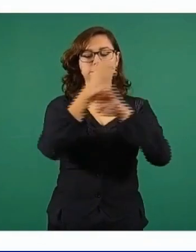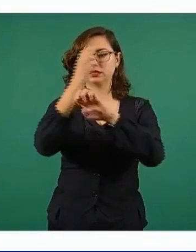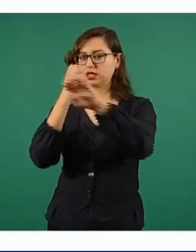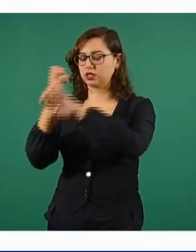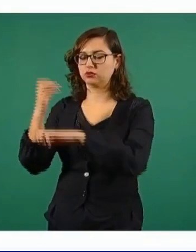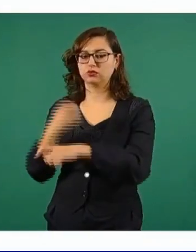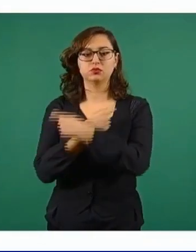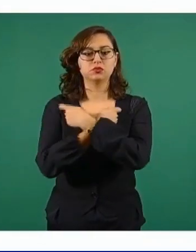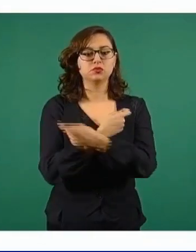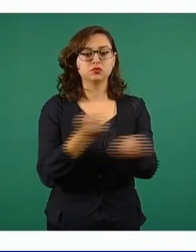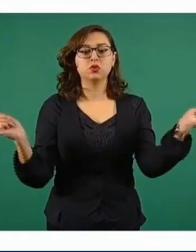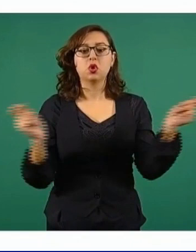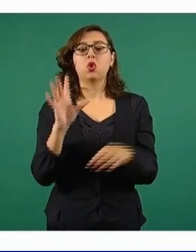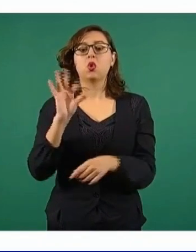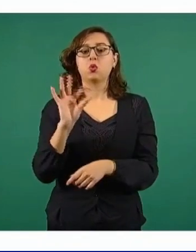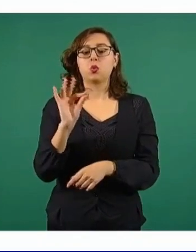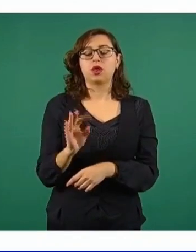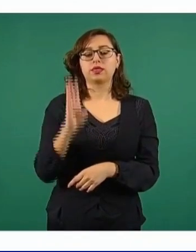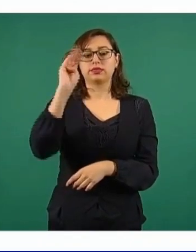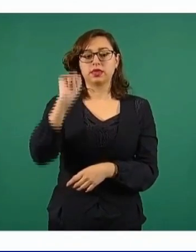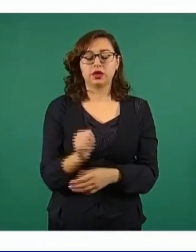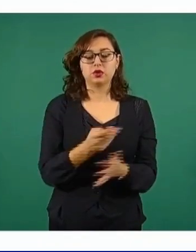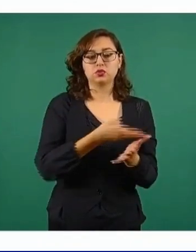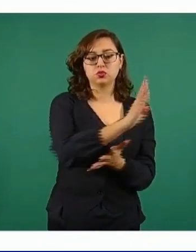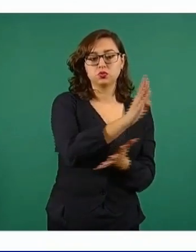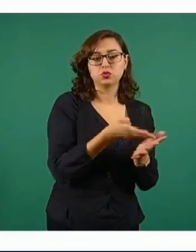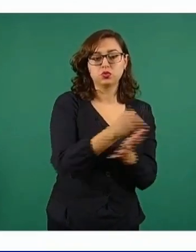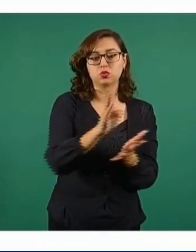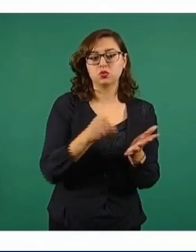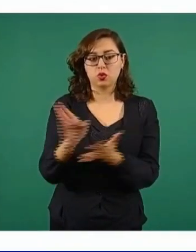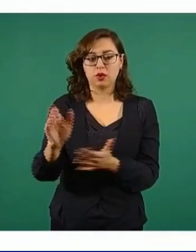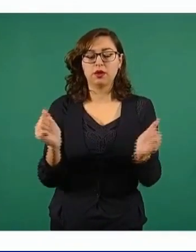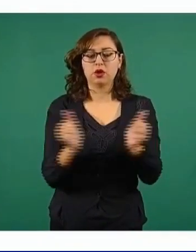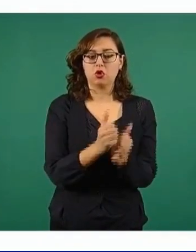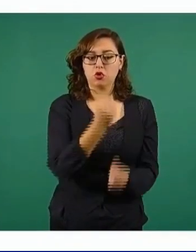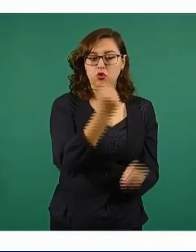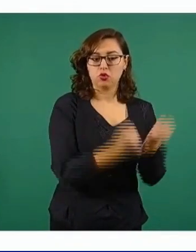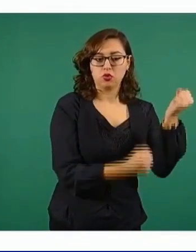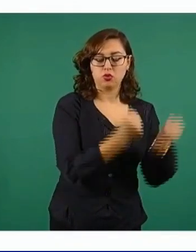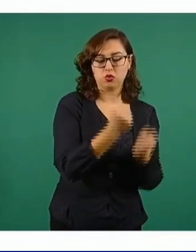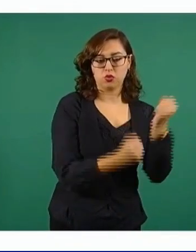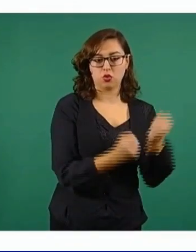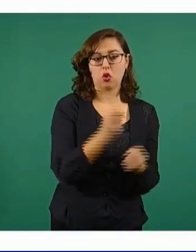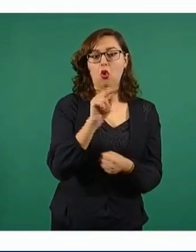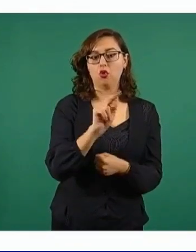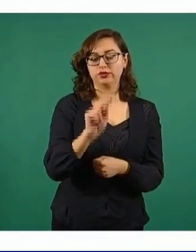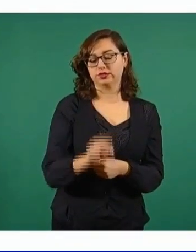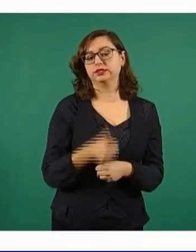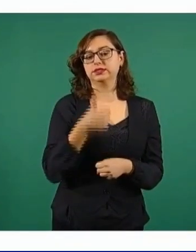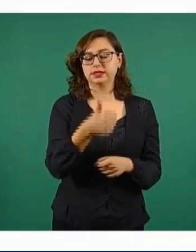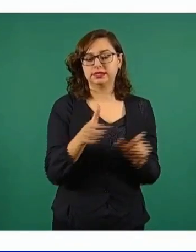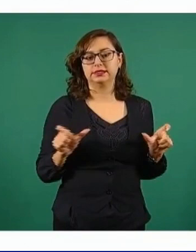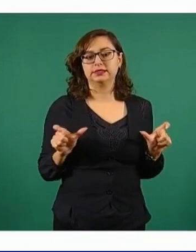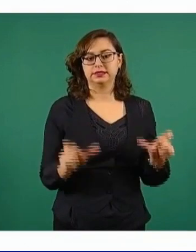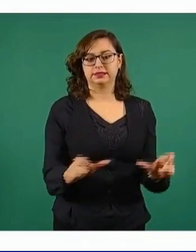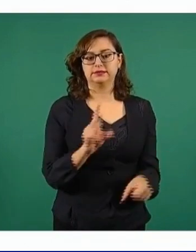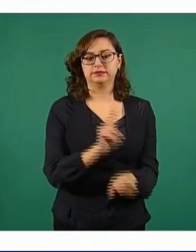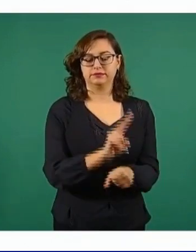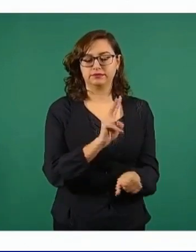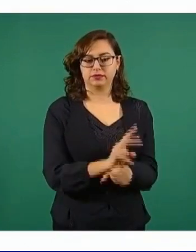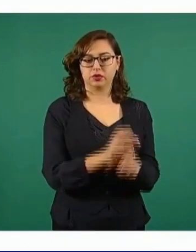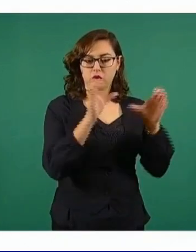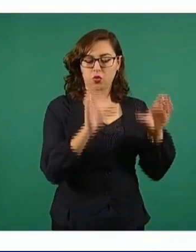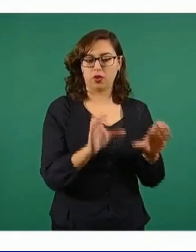establecieron 49 rutas terrestres de distribución con 86 escoltas de seguridad